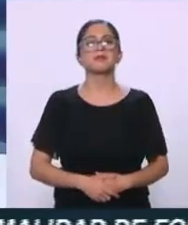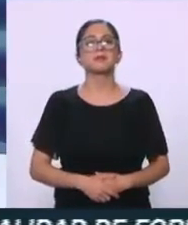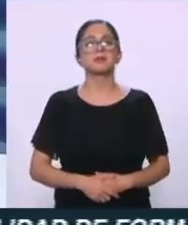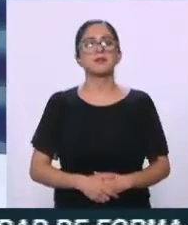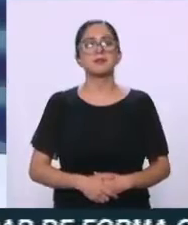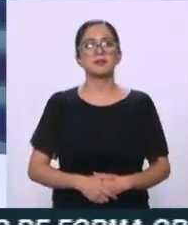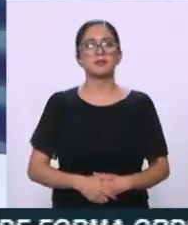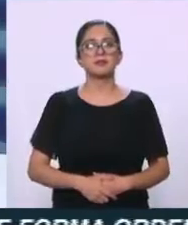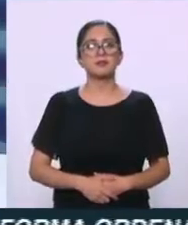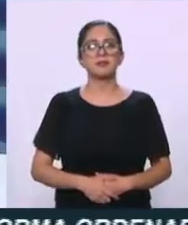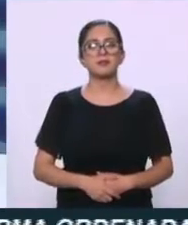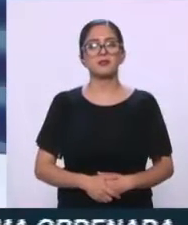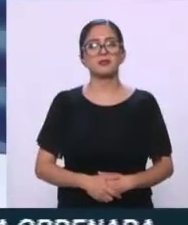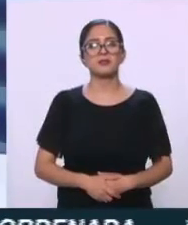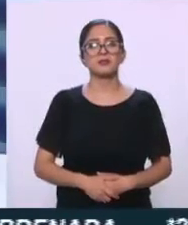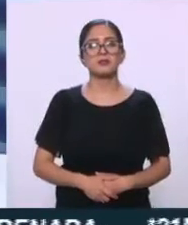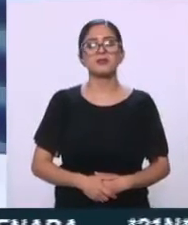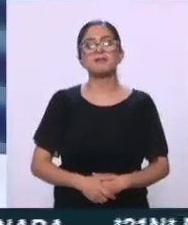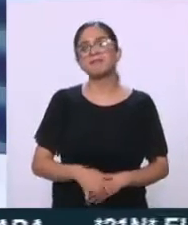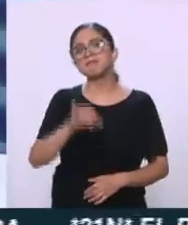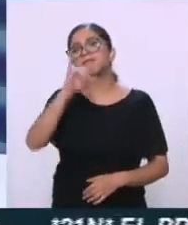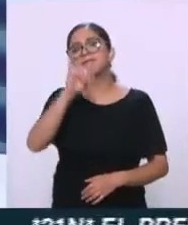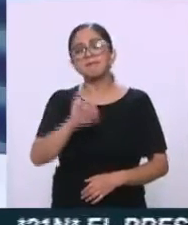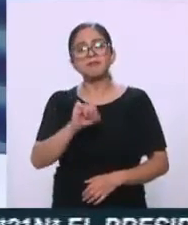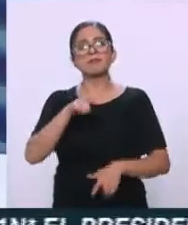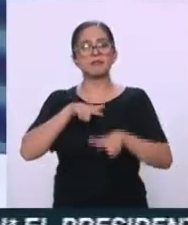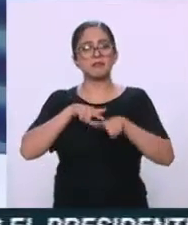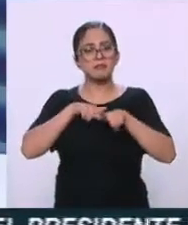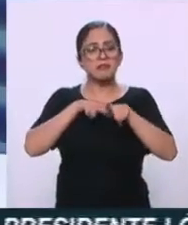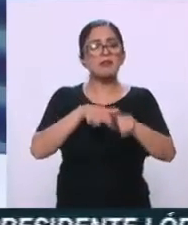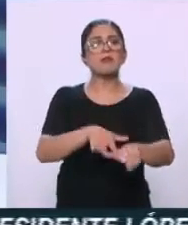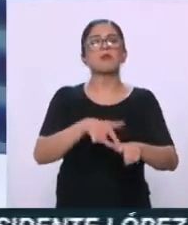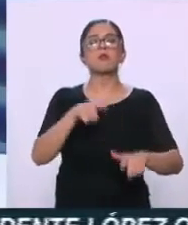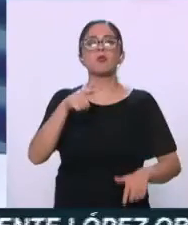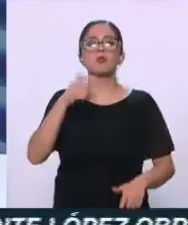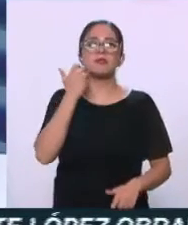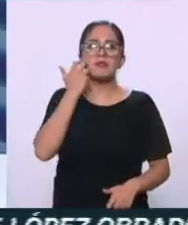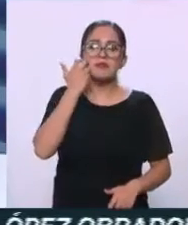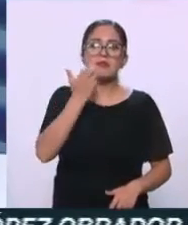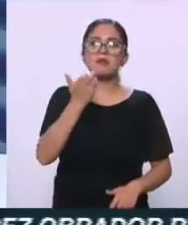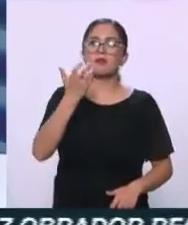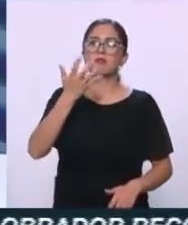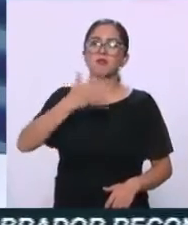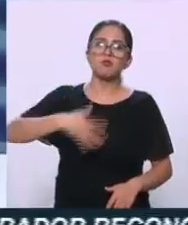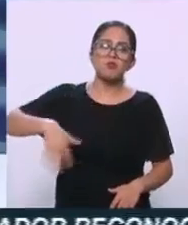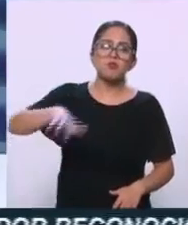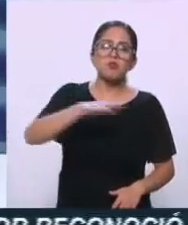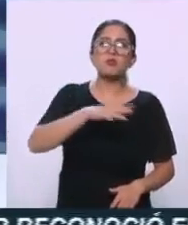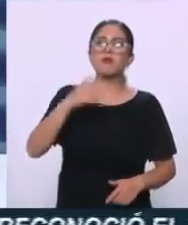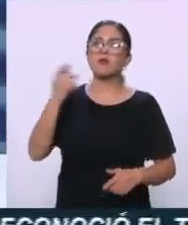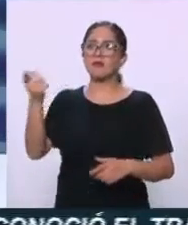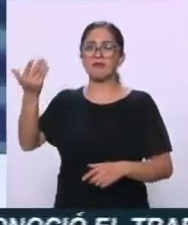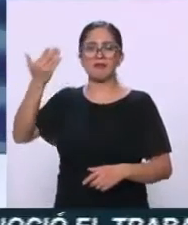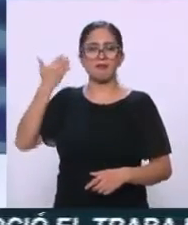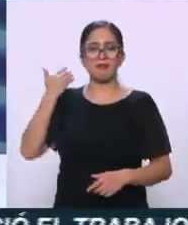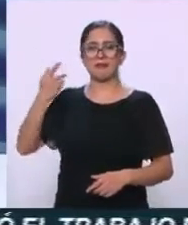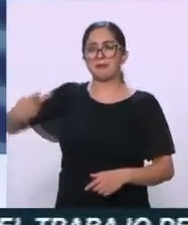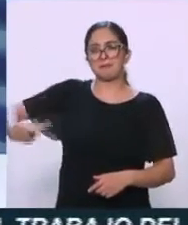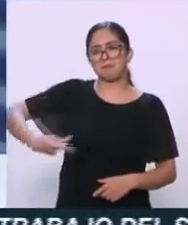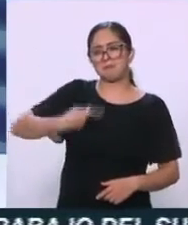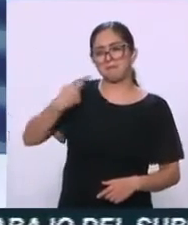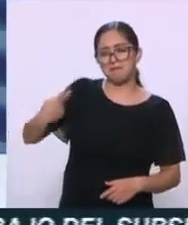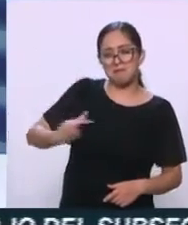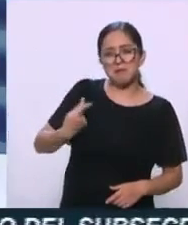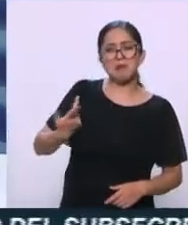en la exigencia de presentación con vida, hoy también algún medio de comunicación nos preguntaba, bueno, y ahora ya